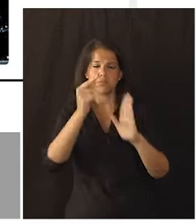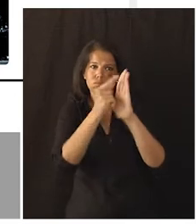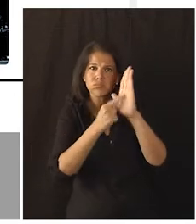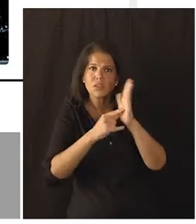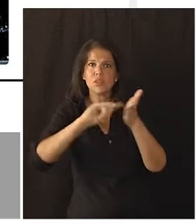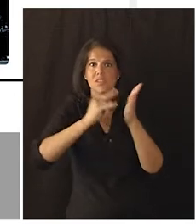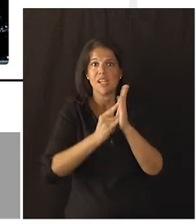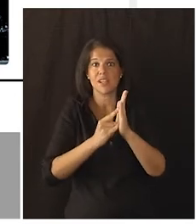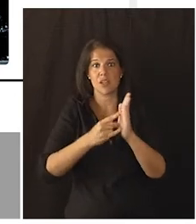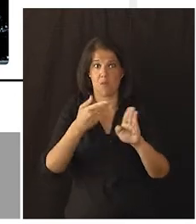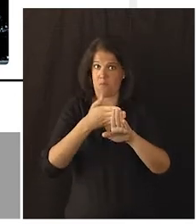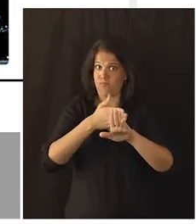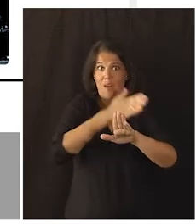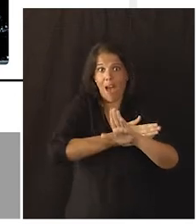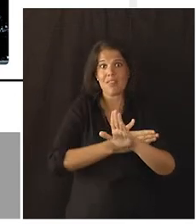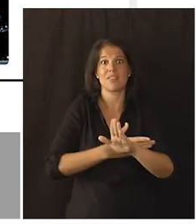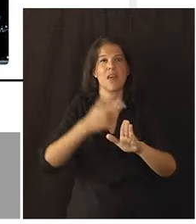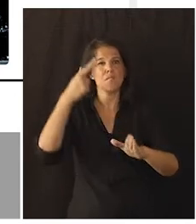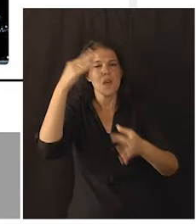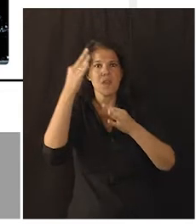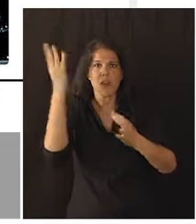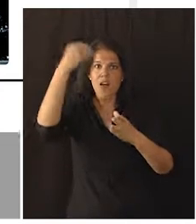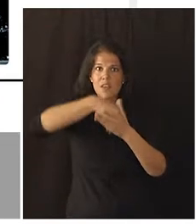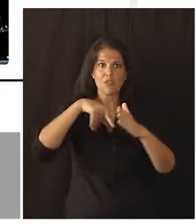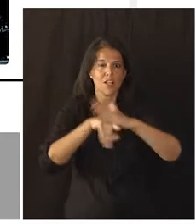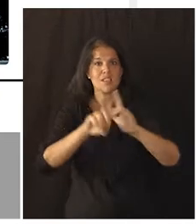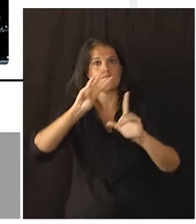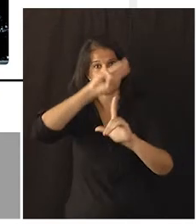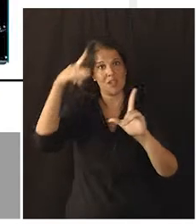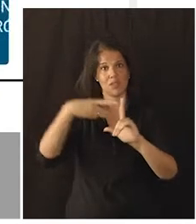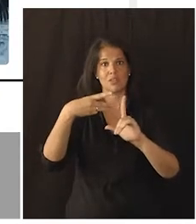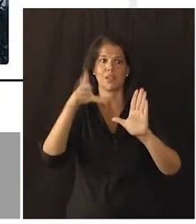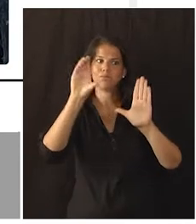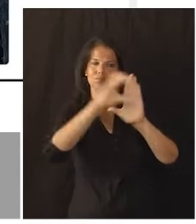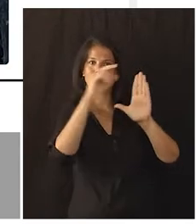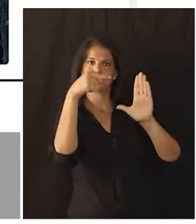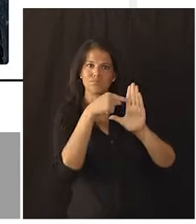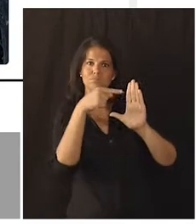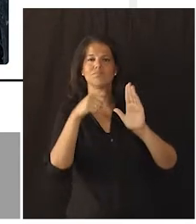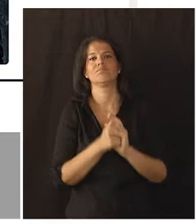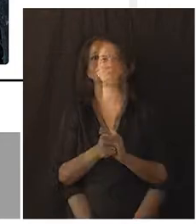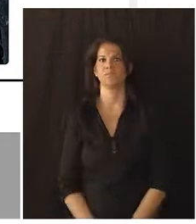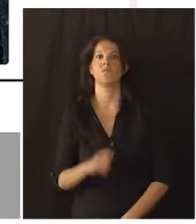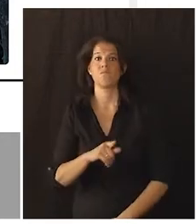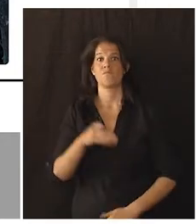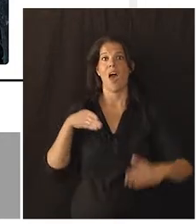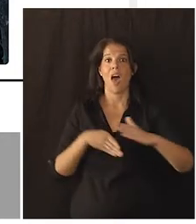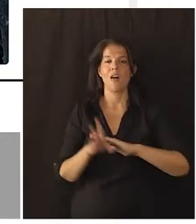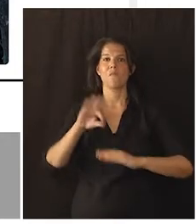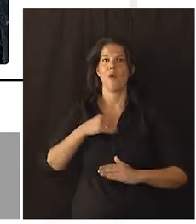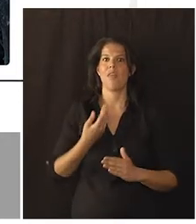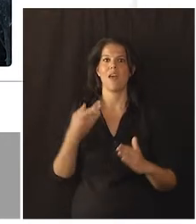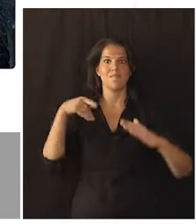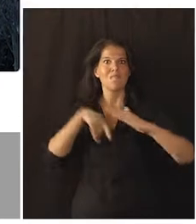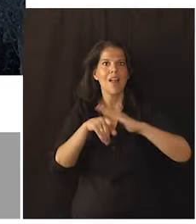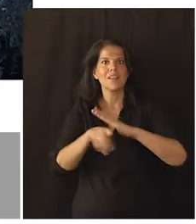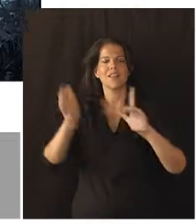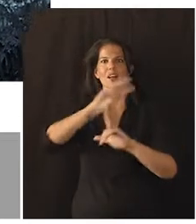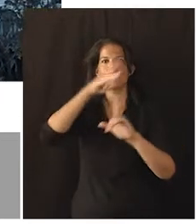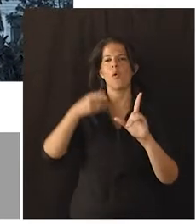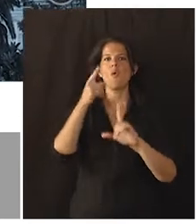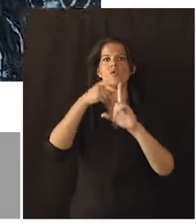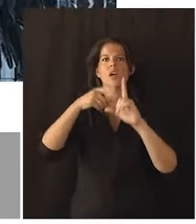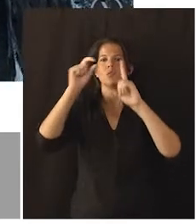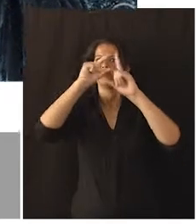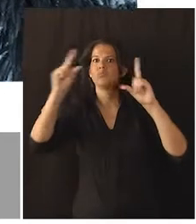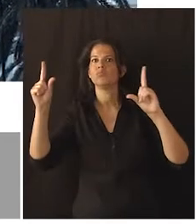técnicos especificados en la sede electrónica en dicho apartado. Accede a la sede electrónica con la